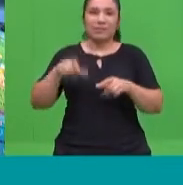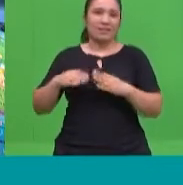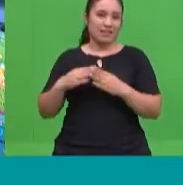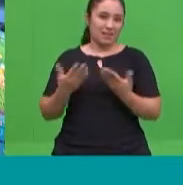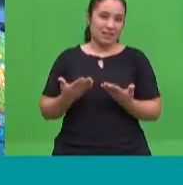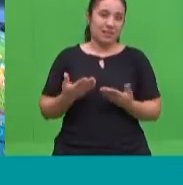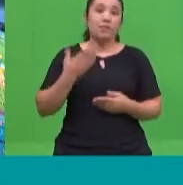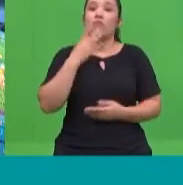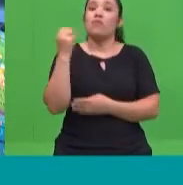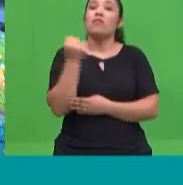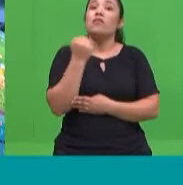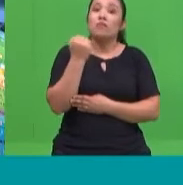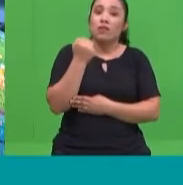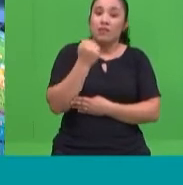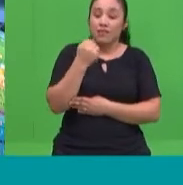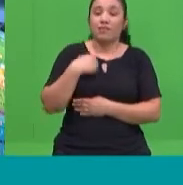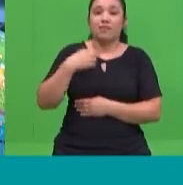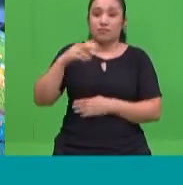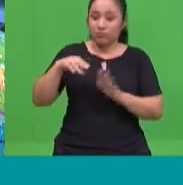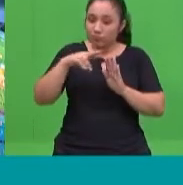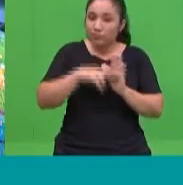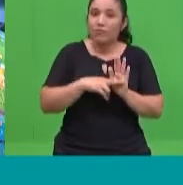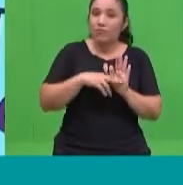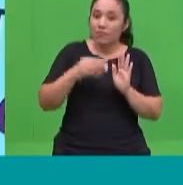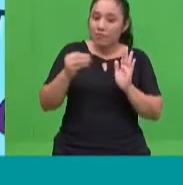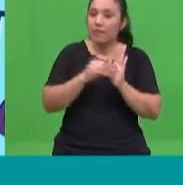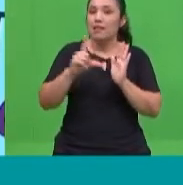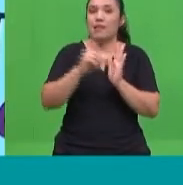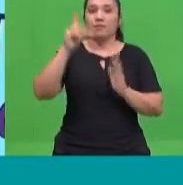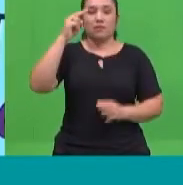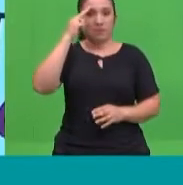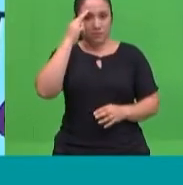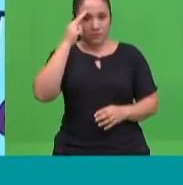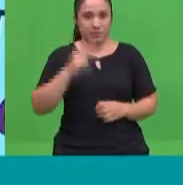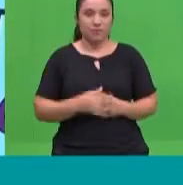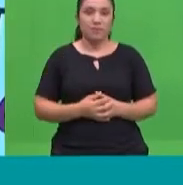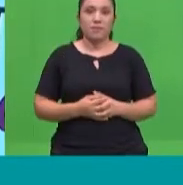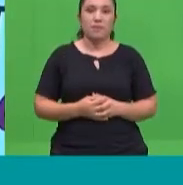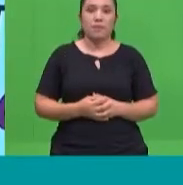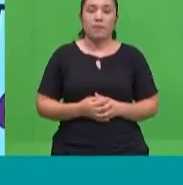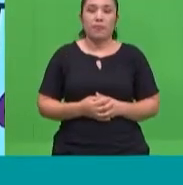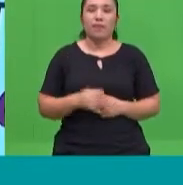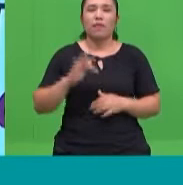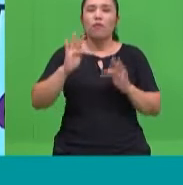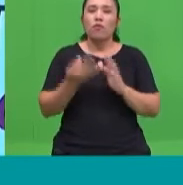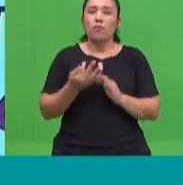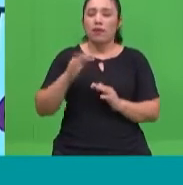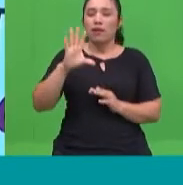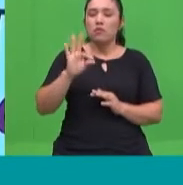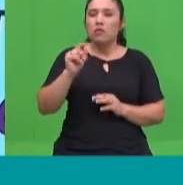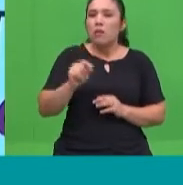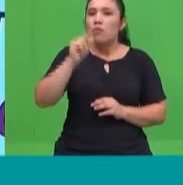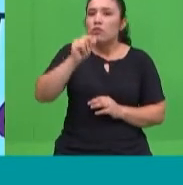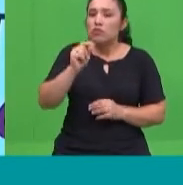ir marcando normas. Tenemos que ir marcando normas. O sea, es como 50% y 50%. Claro. Tienes actividad académica,